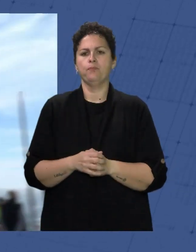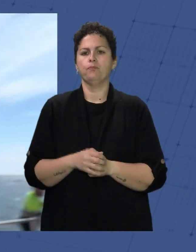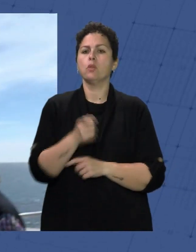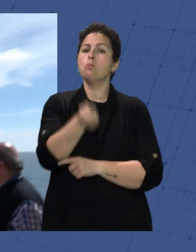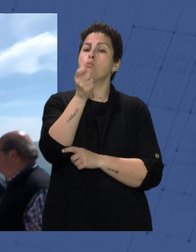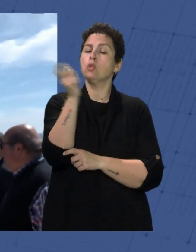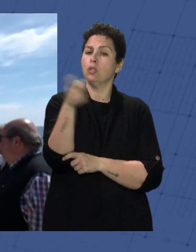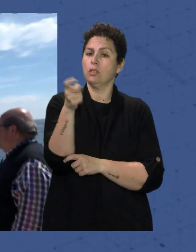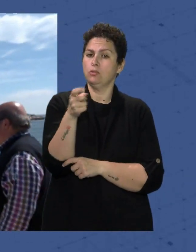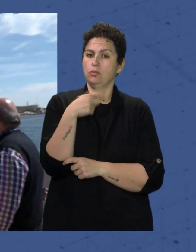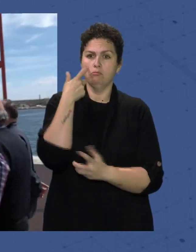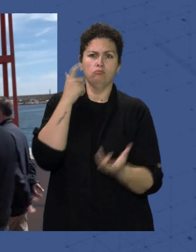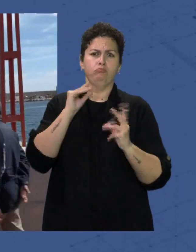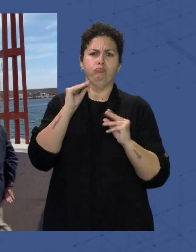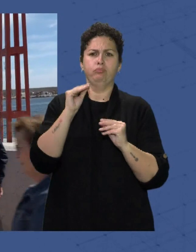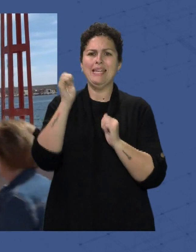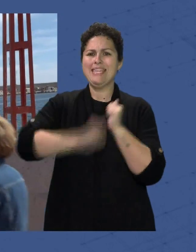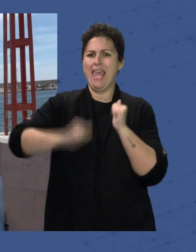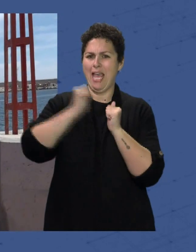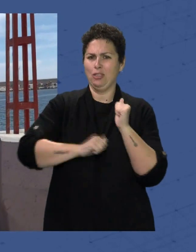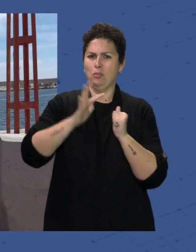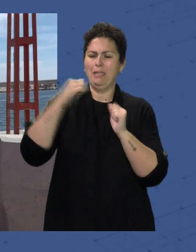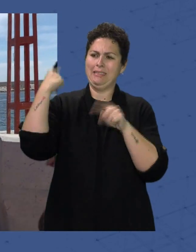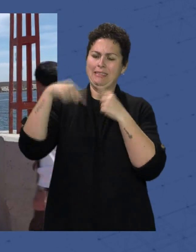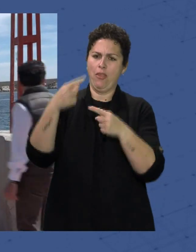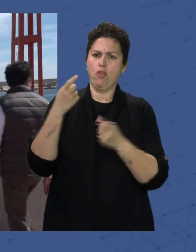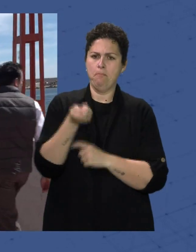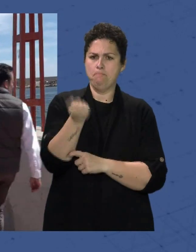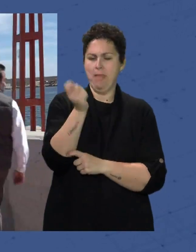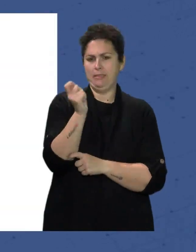por la exportación De yeso Y su amplia Tradición pesquera